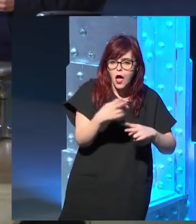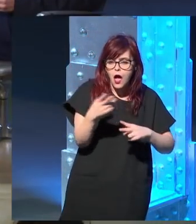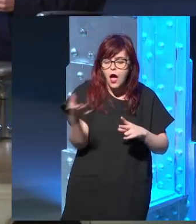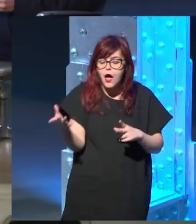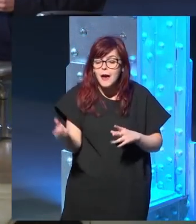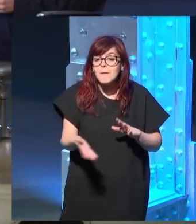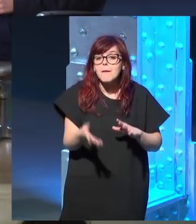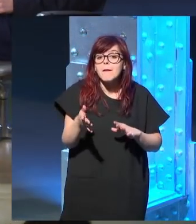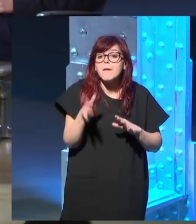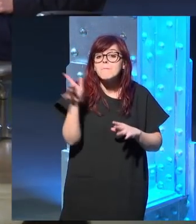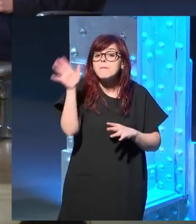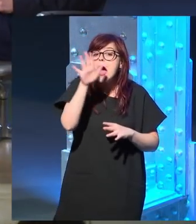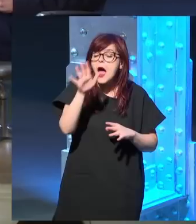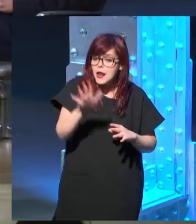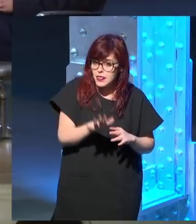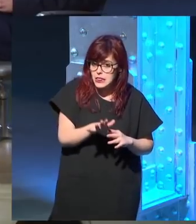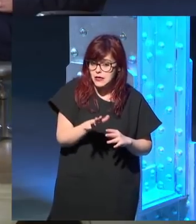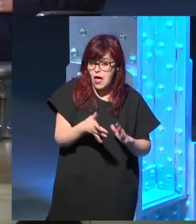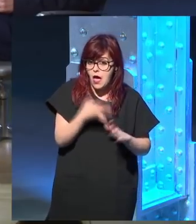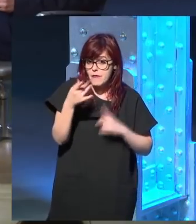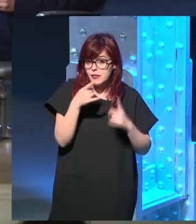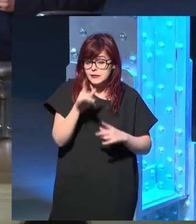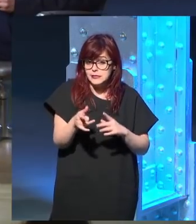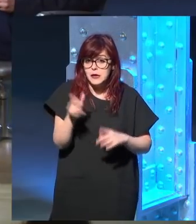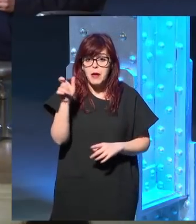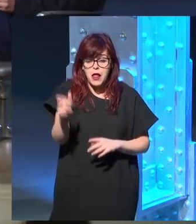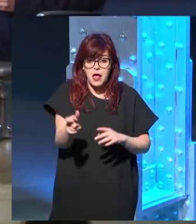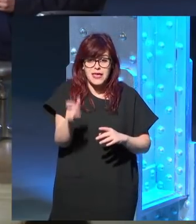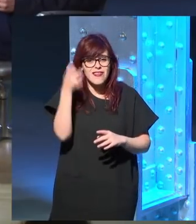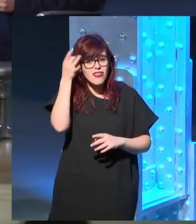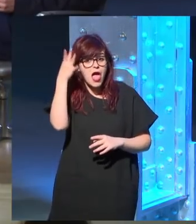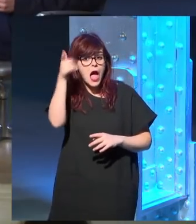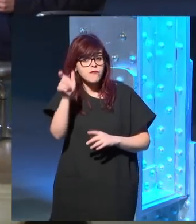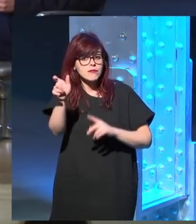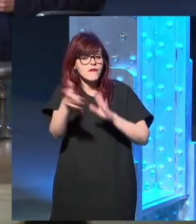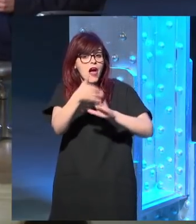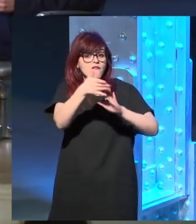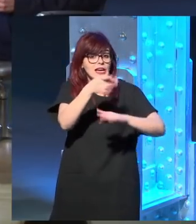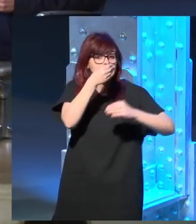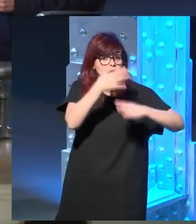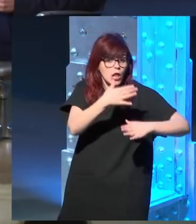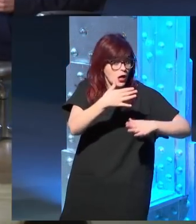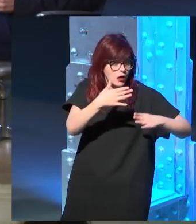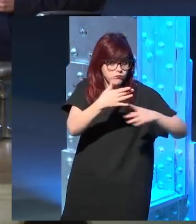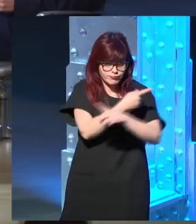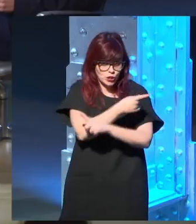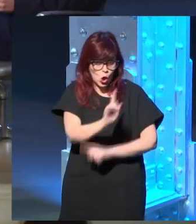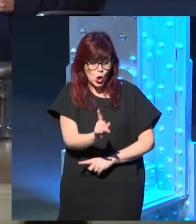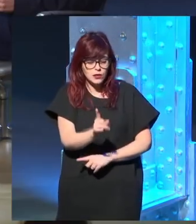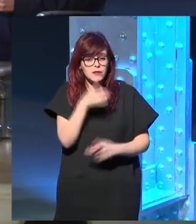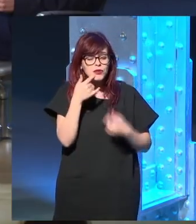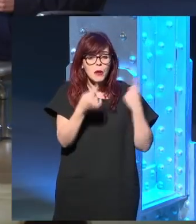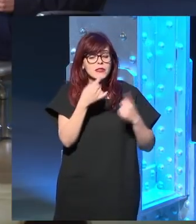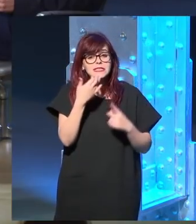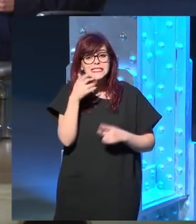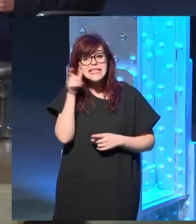Apunta y a veces no acierta. Pero no me preocupa mucho porque si no acierta